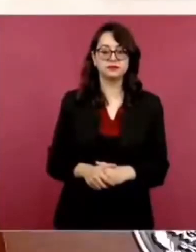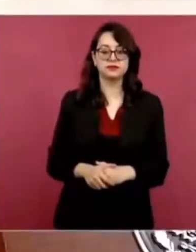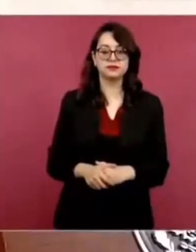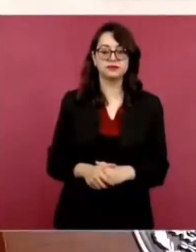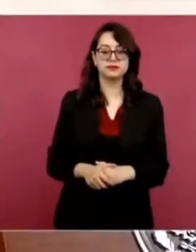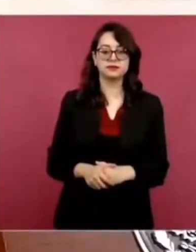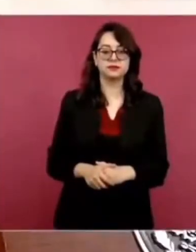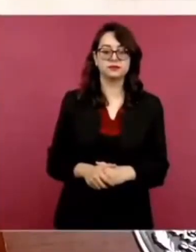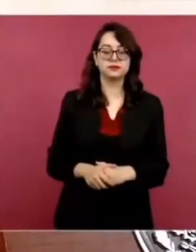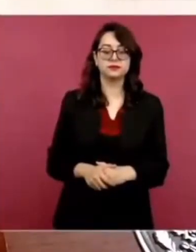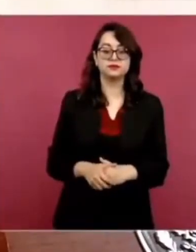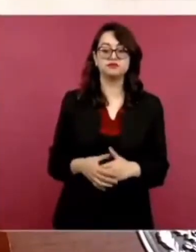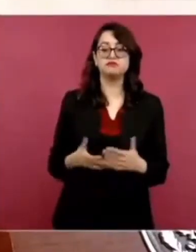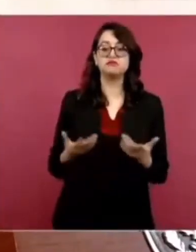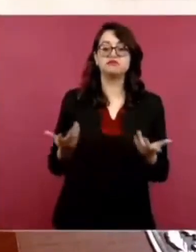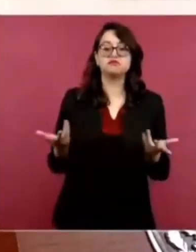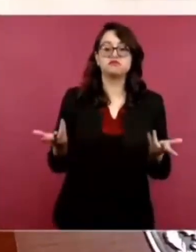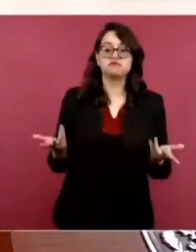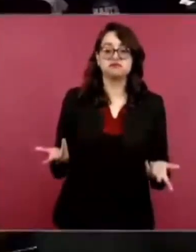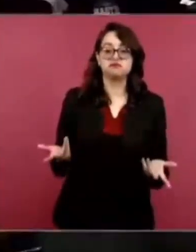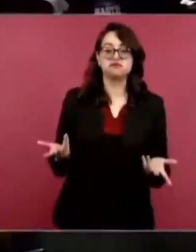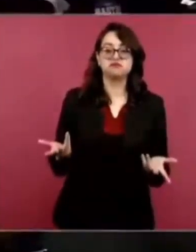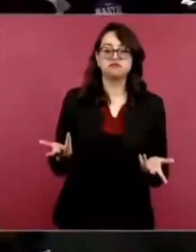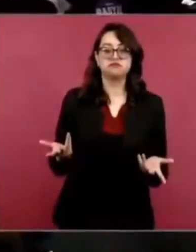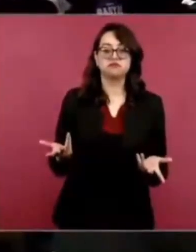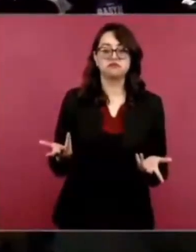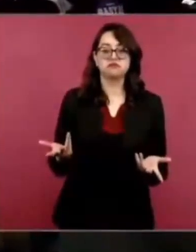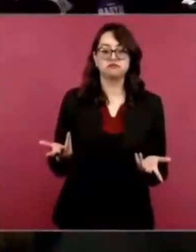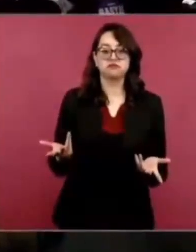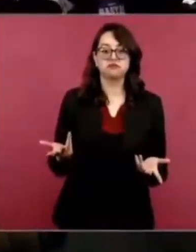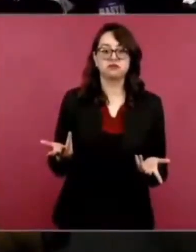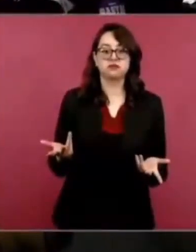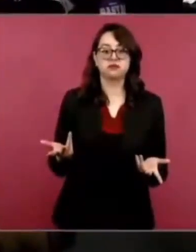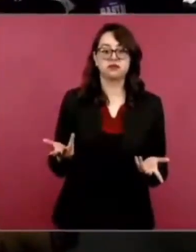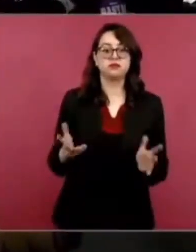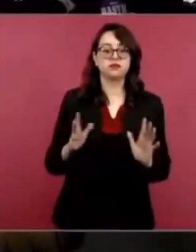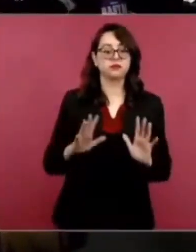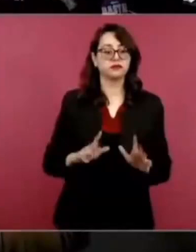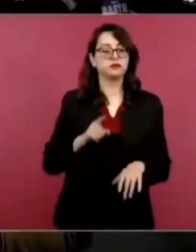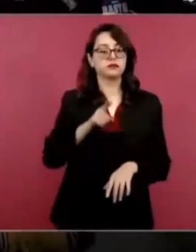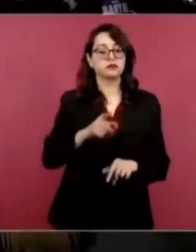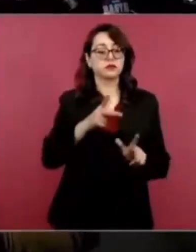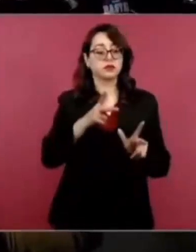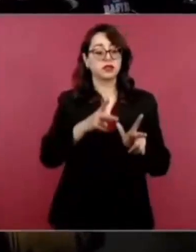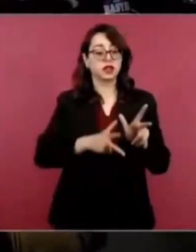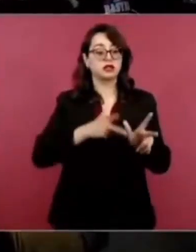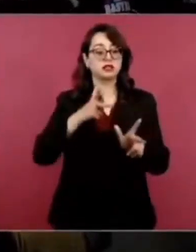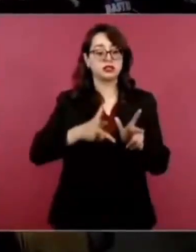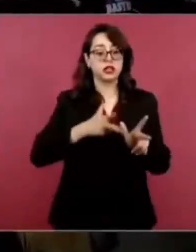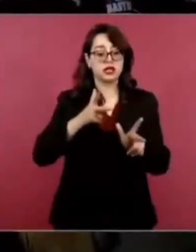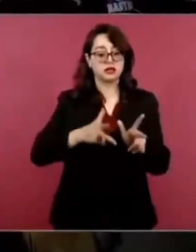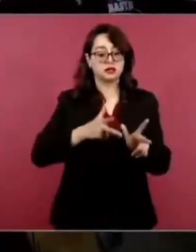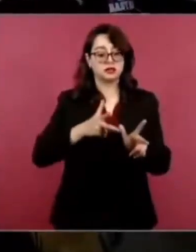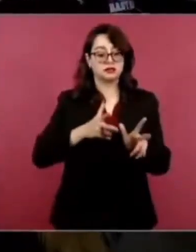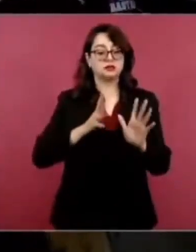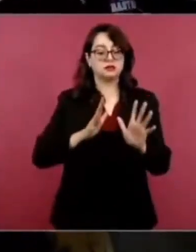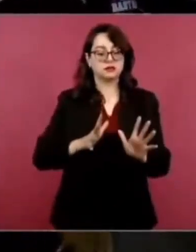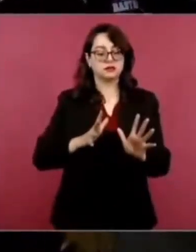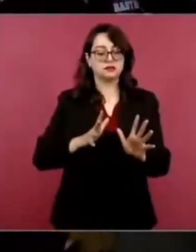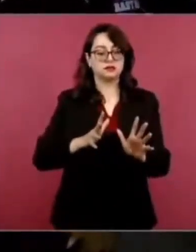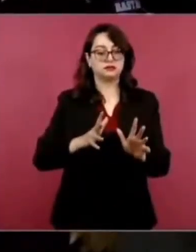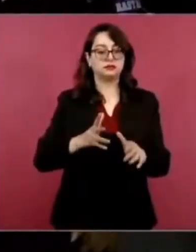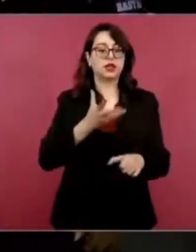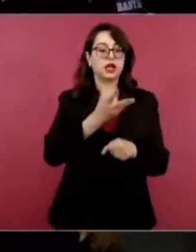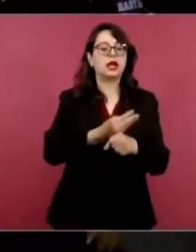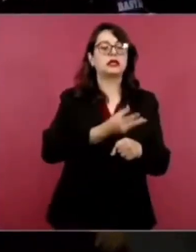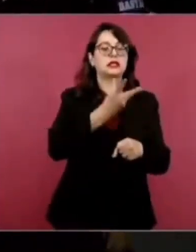Entonces, mientras se hace la compra de los trenes